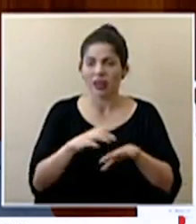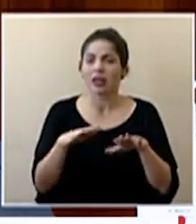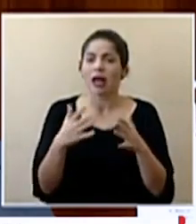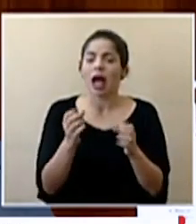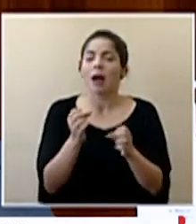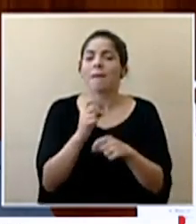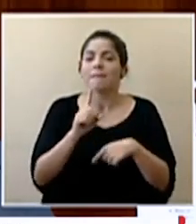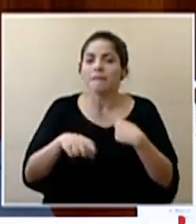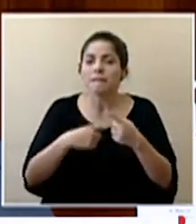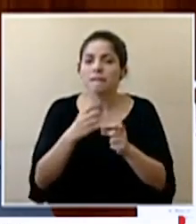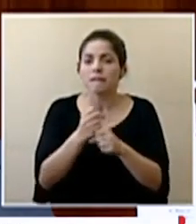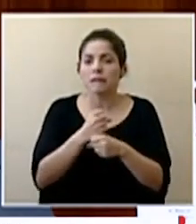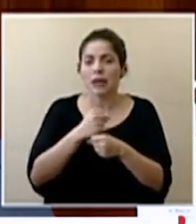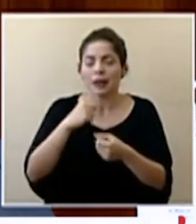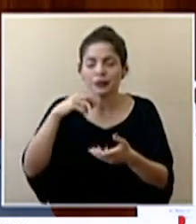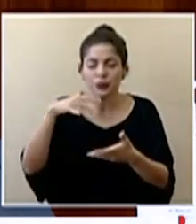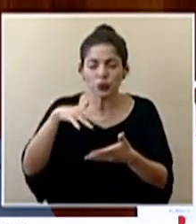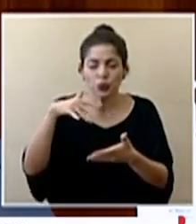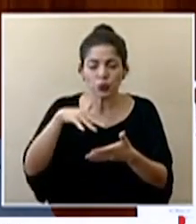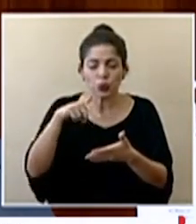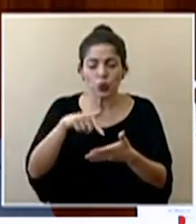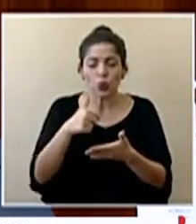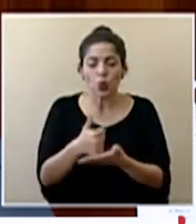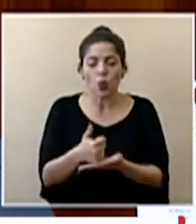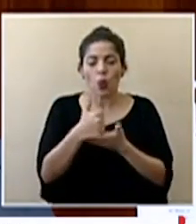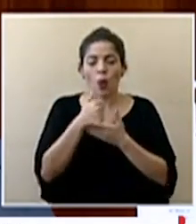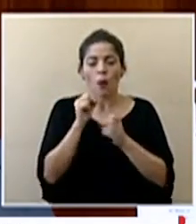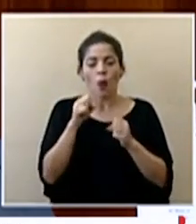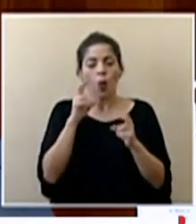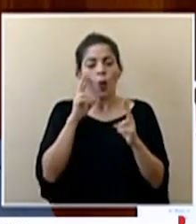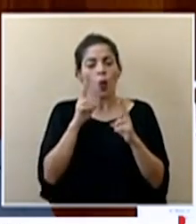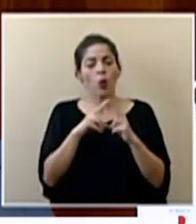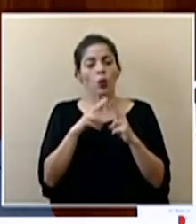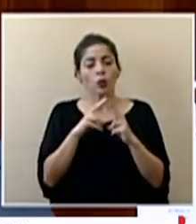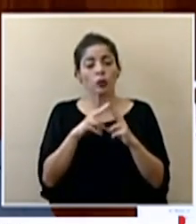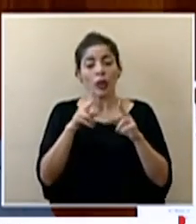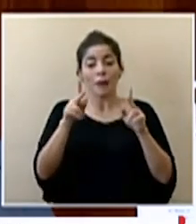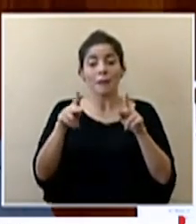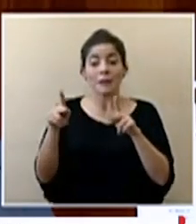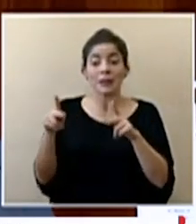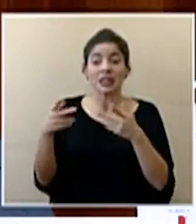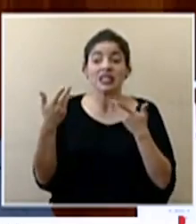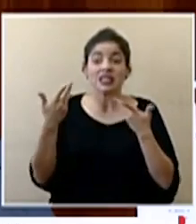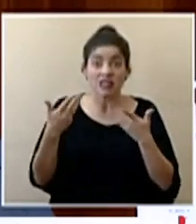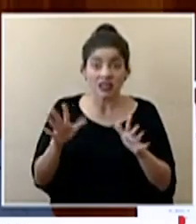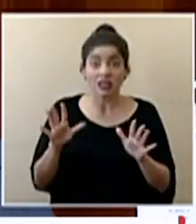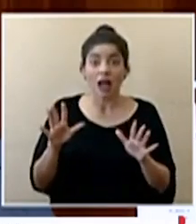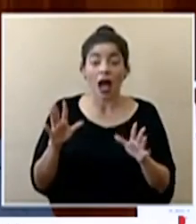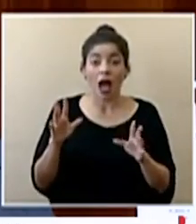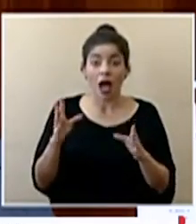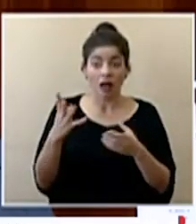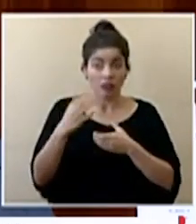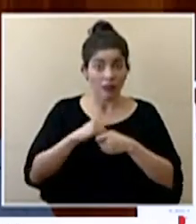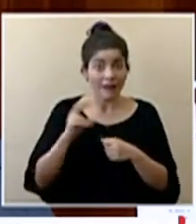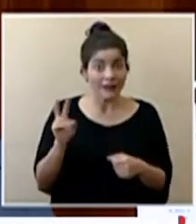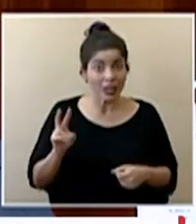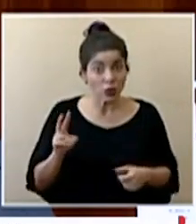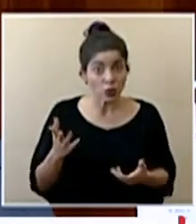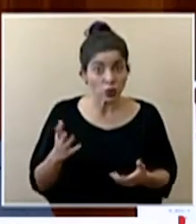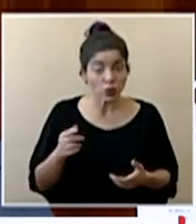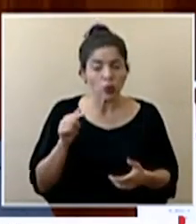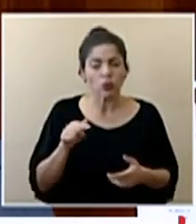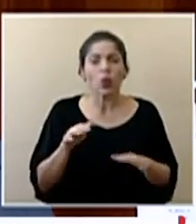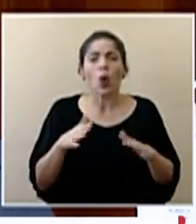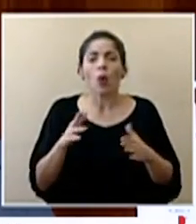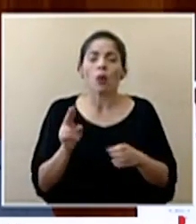un estudio que permita conocer que tanto la población ya fue expuesta al virus y para eso se